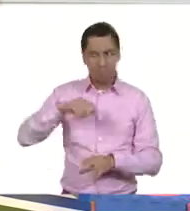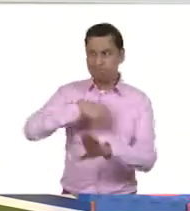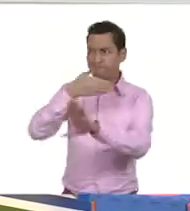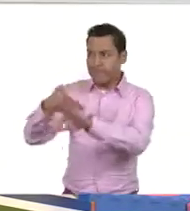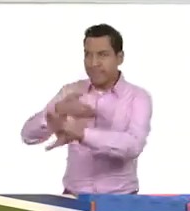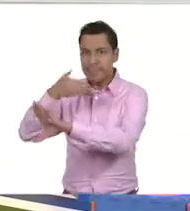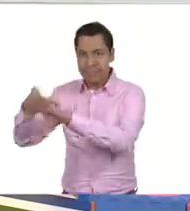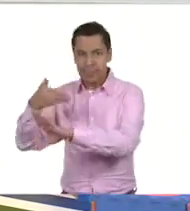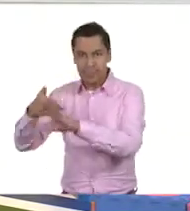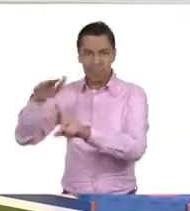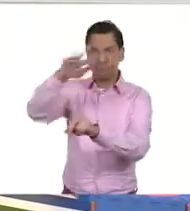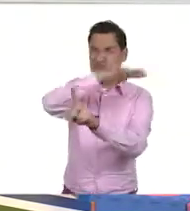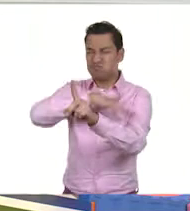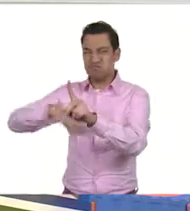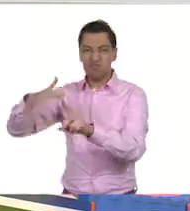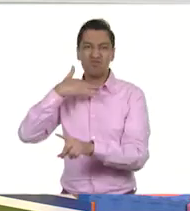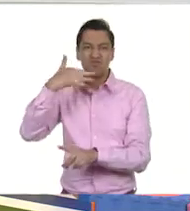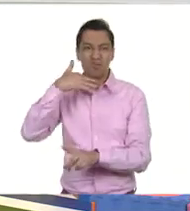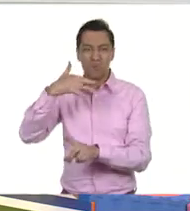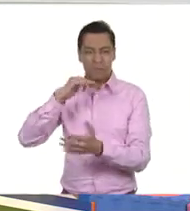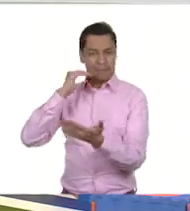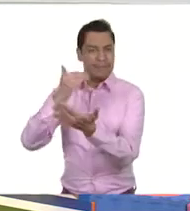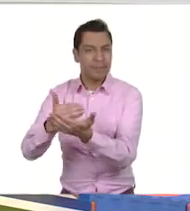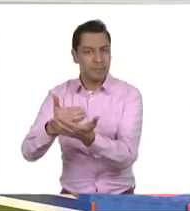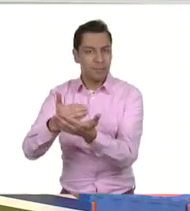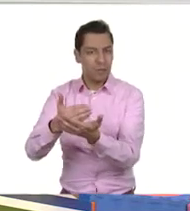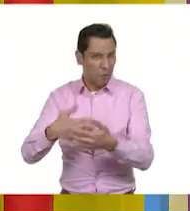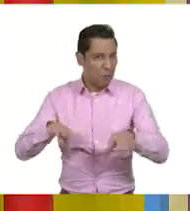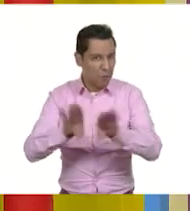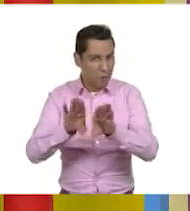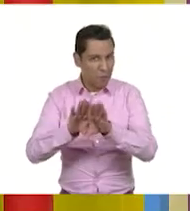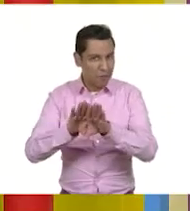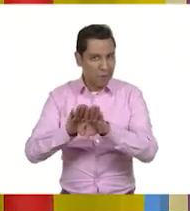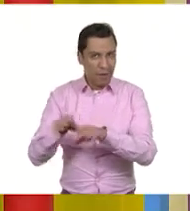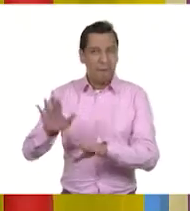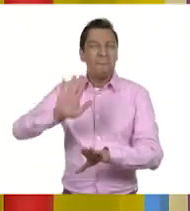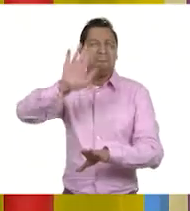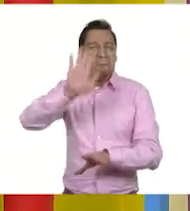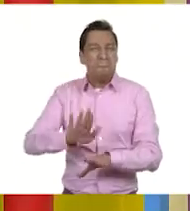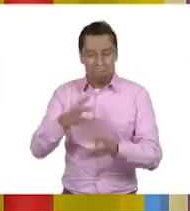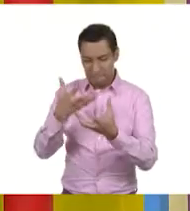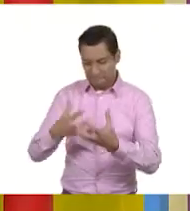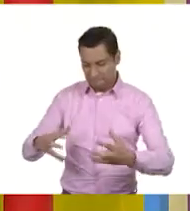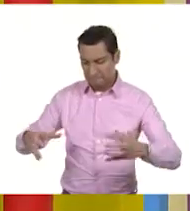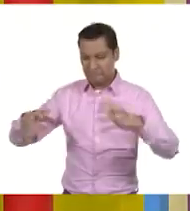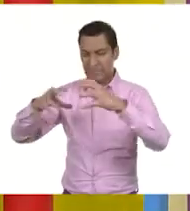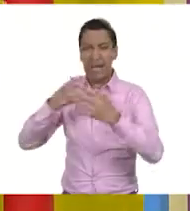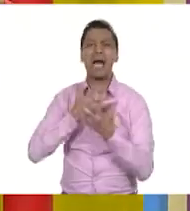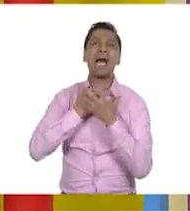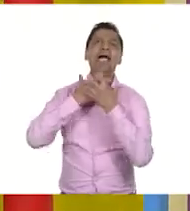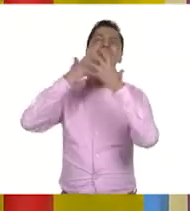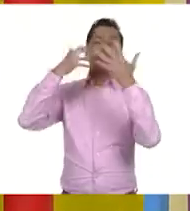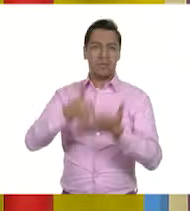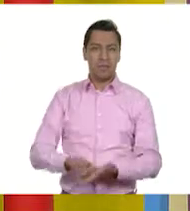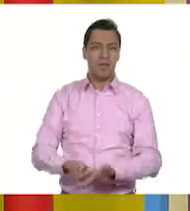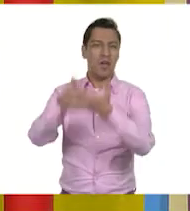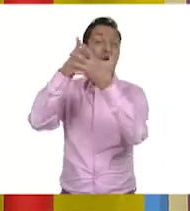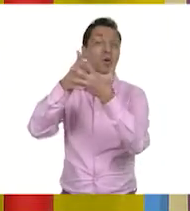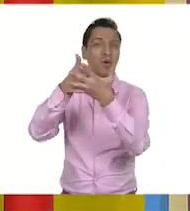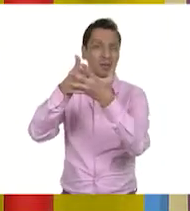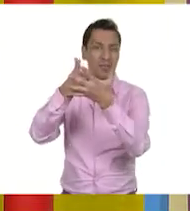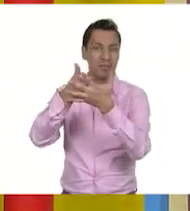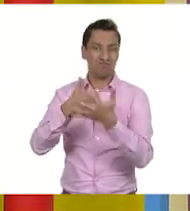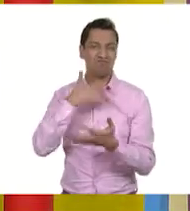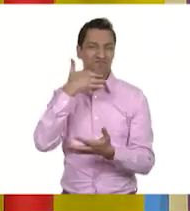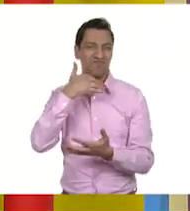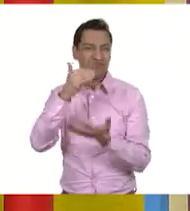todo, qué podemos hacer para detener ese problema. Entonces, nuestro planeta nos está pidiendo ayuda. Empecemos paso a paso. Pero, Oscar, te dejo